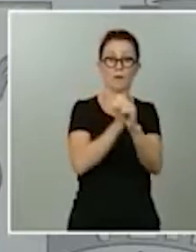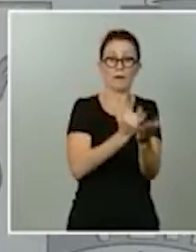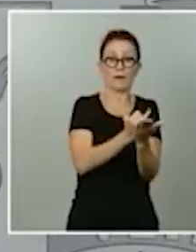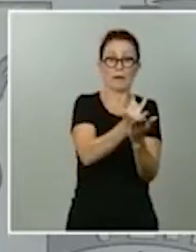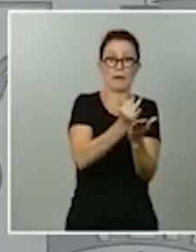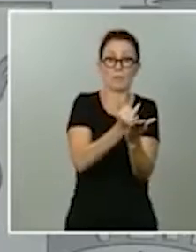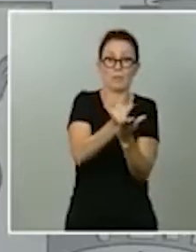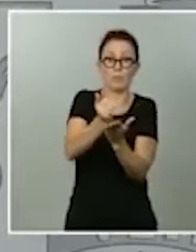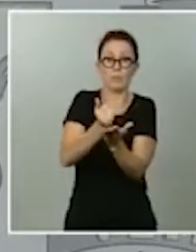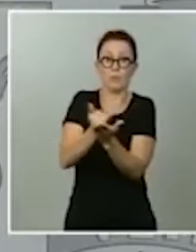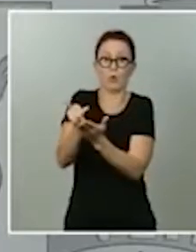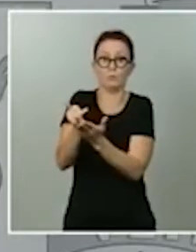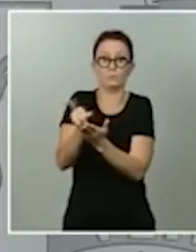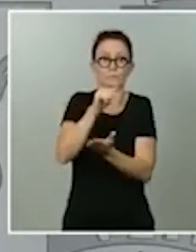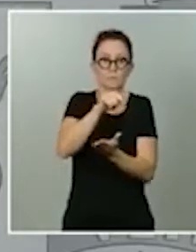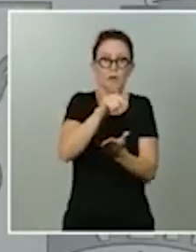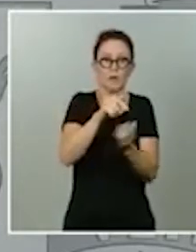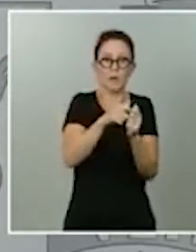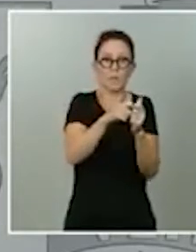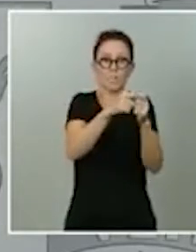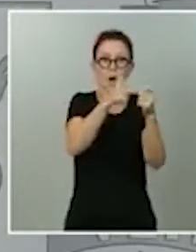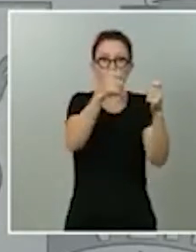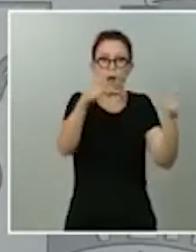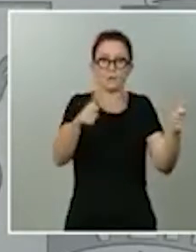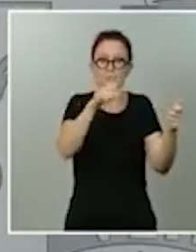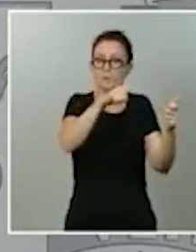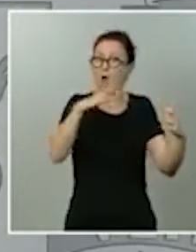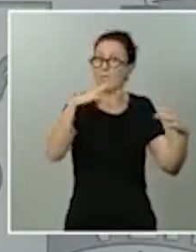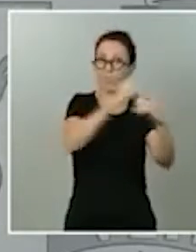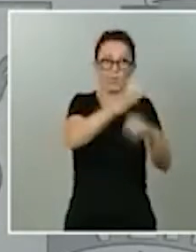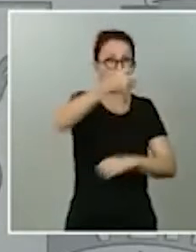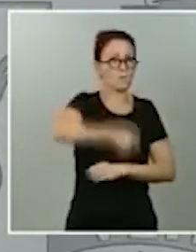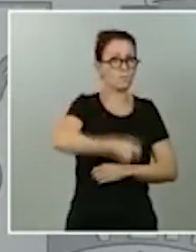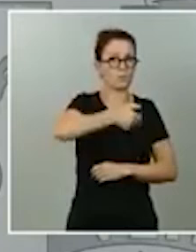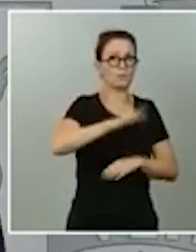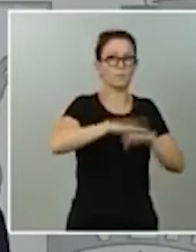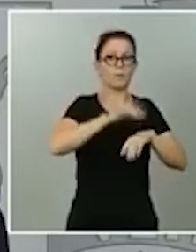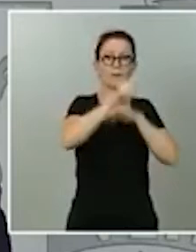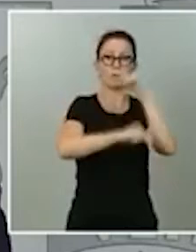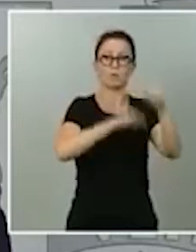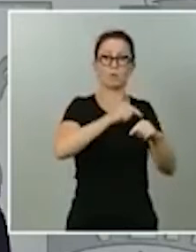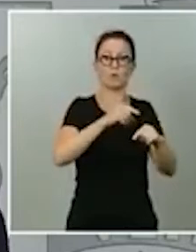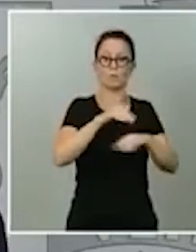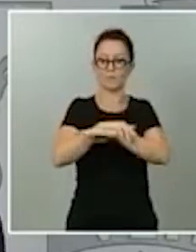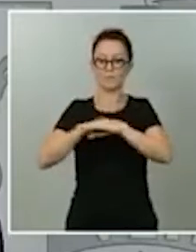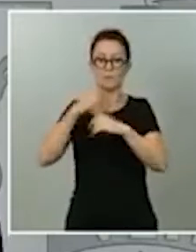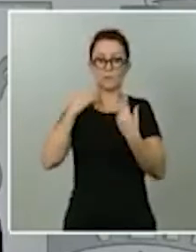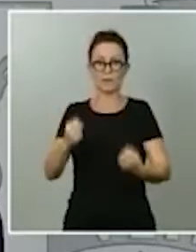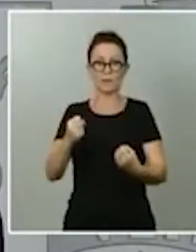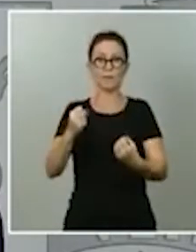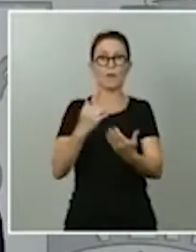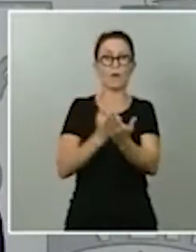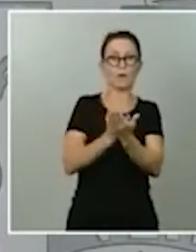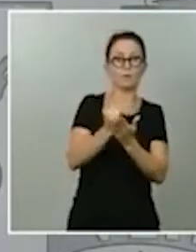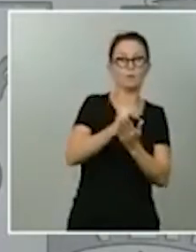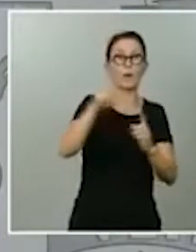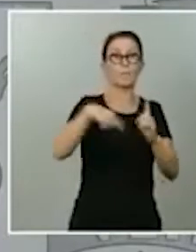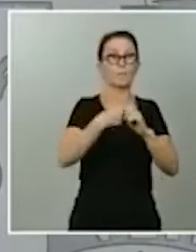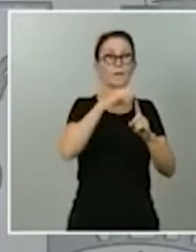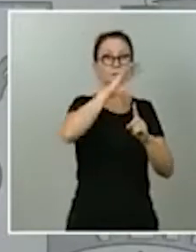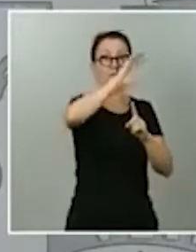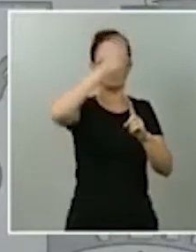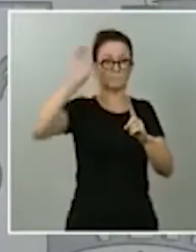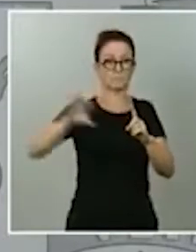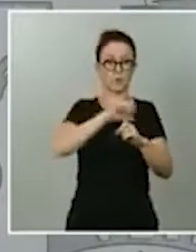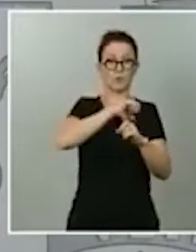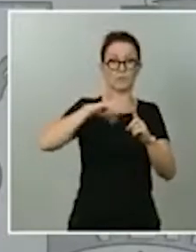lideramos una respuesta desde el ministerio de sanidad y el ministerio de agricultura junto con sus homólogos en las comunidades autónomas y ahora mismo